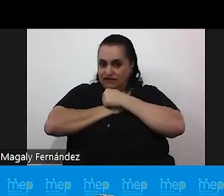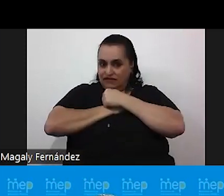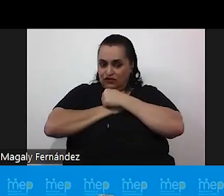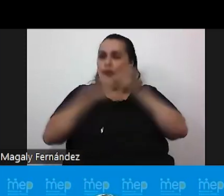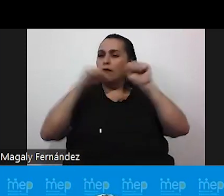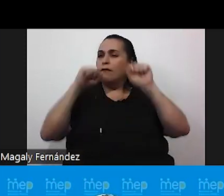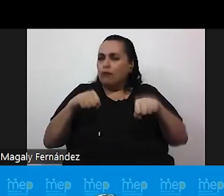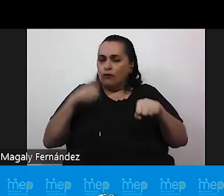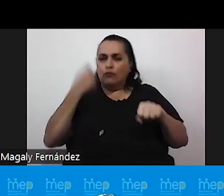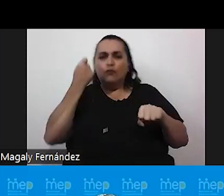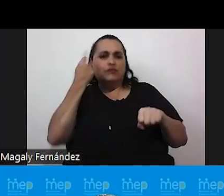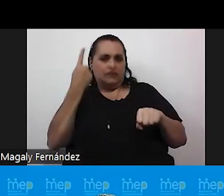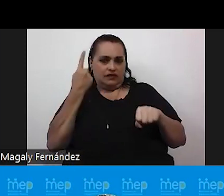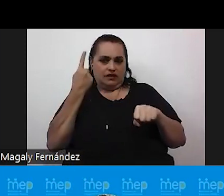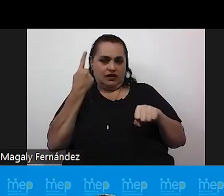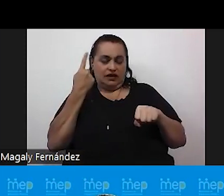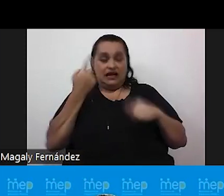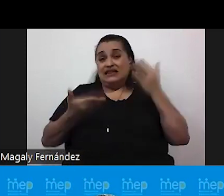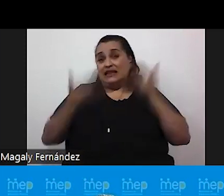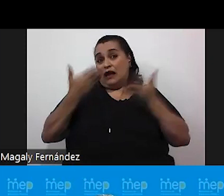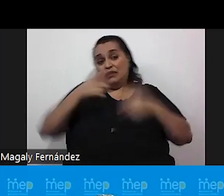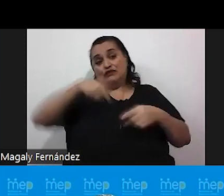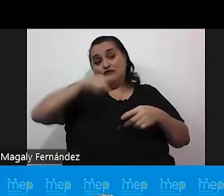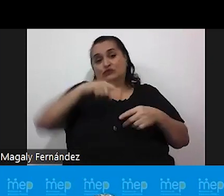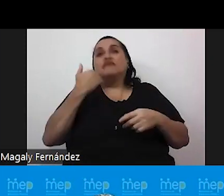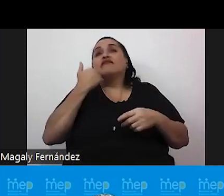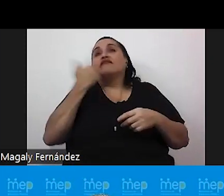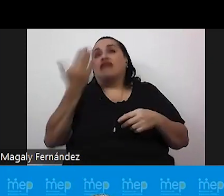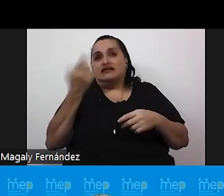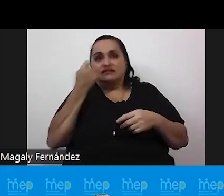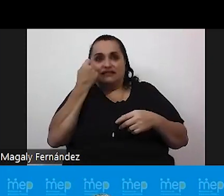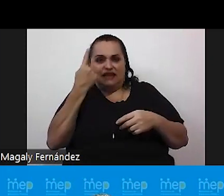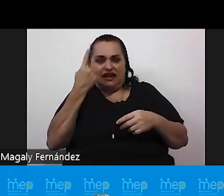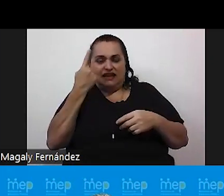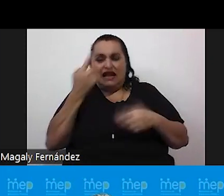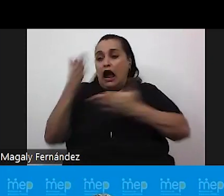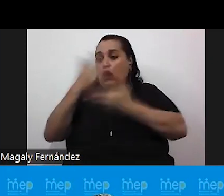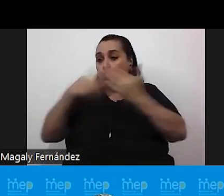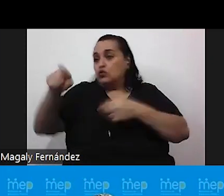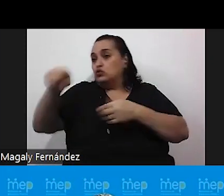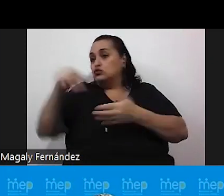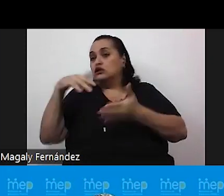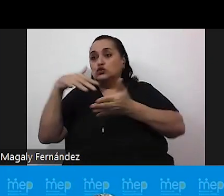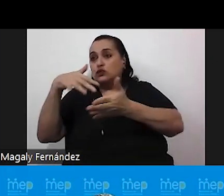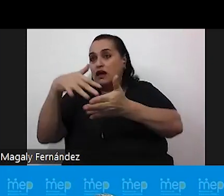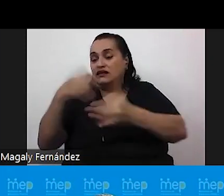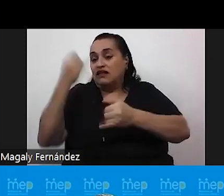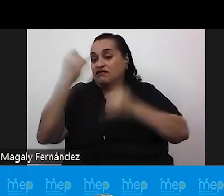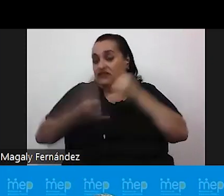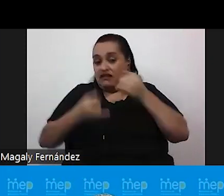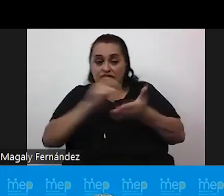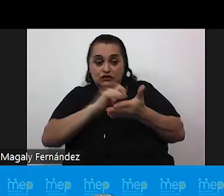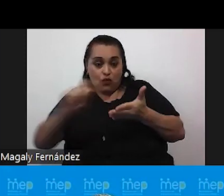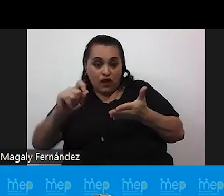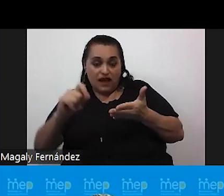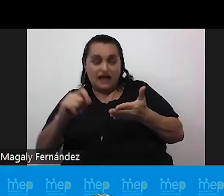comprender porque tal vez se nos es más fácil entender cuando algunos estudiantes tal vez al final de primaria o durante toda